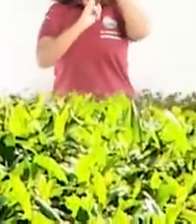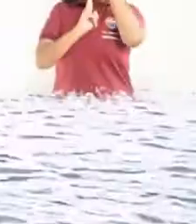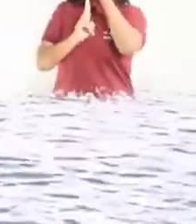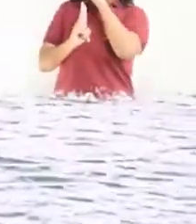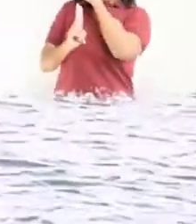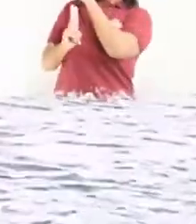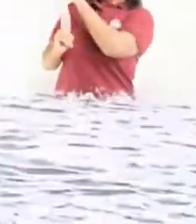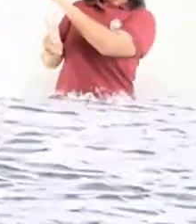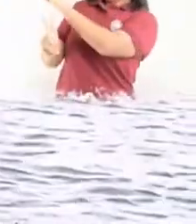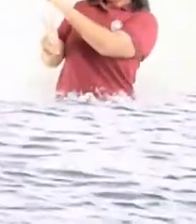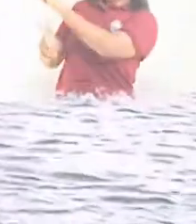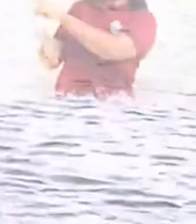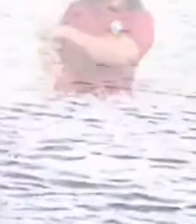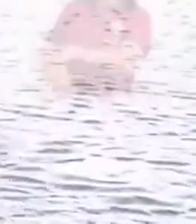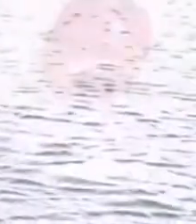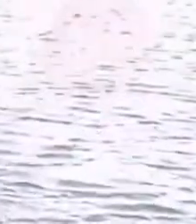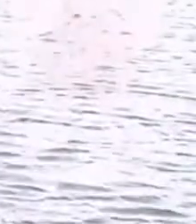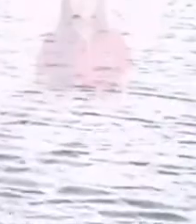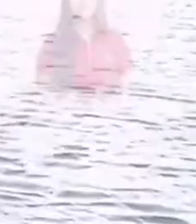patria y el altar